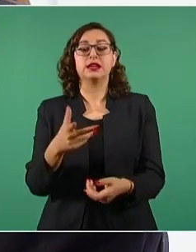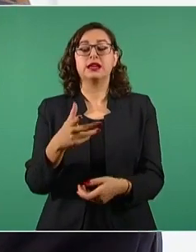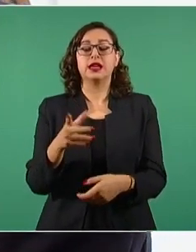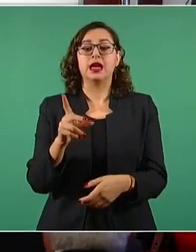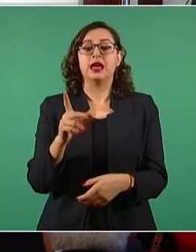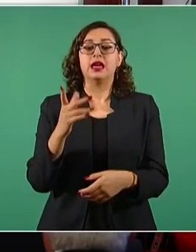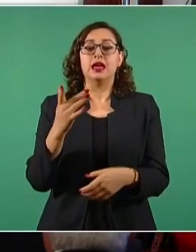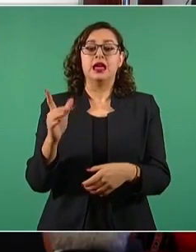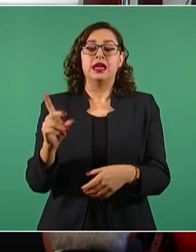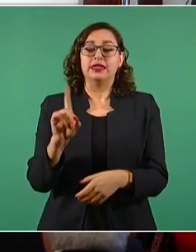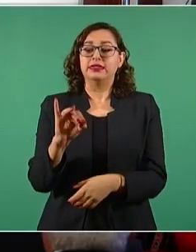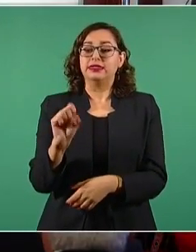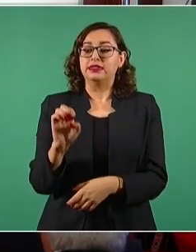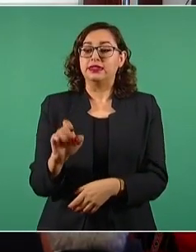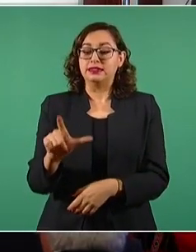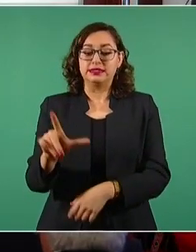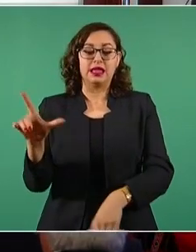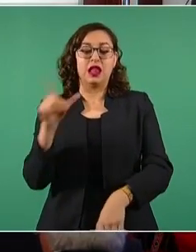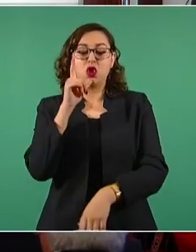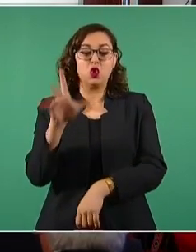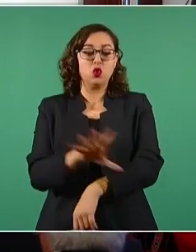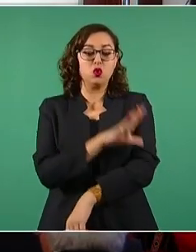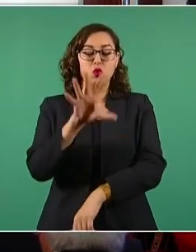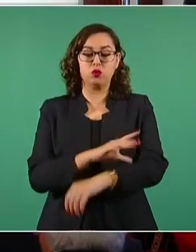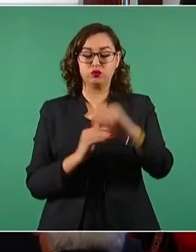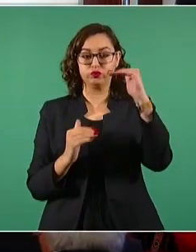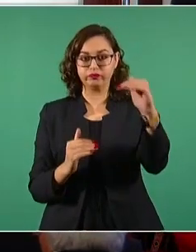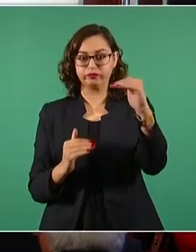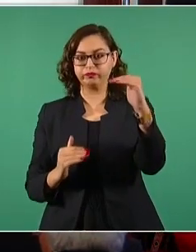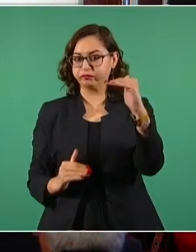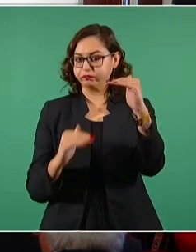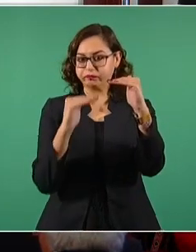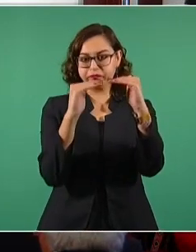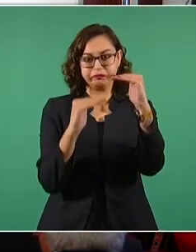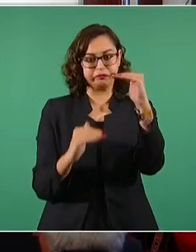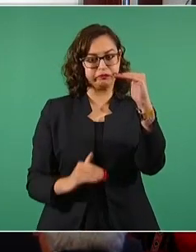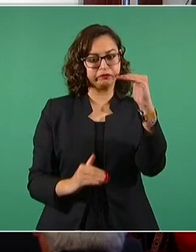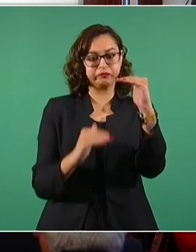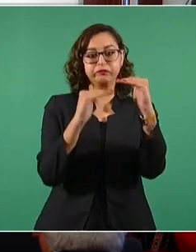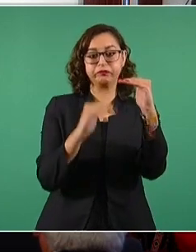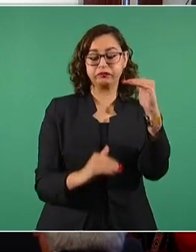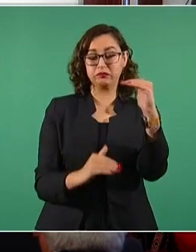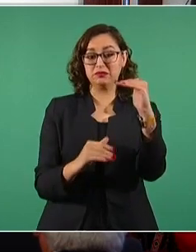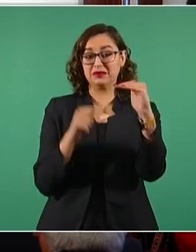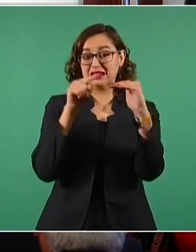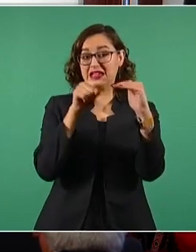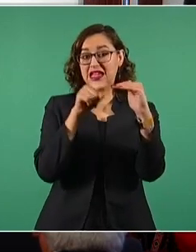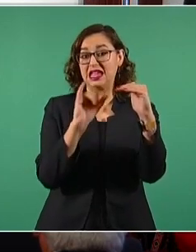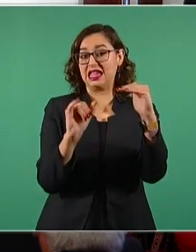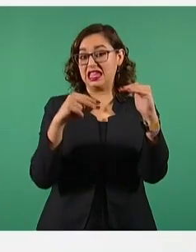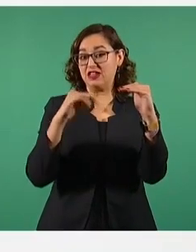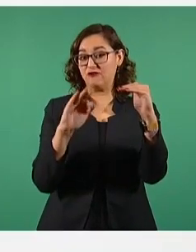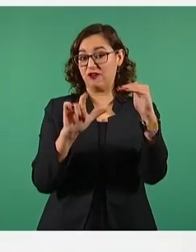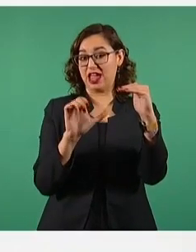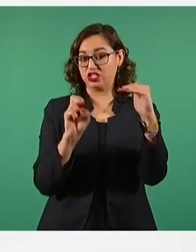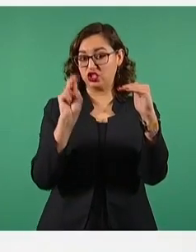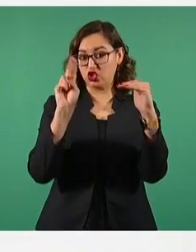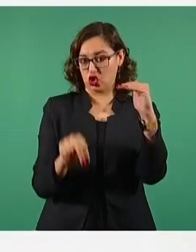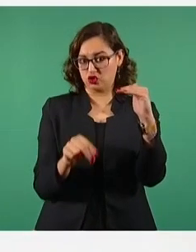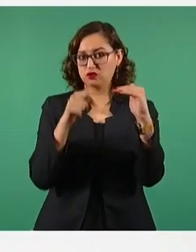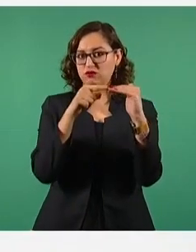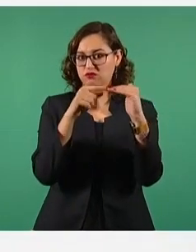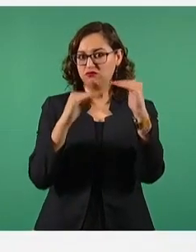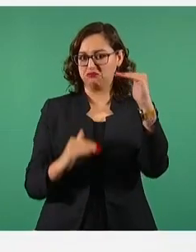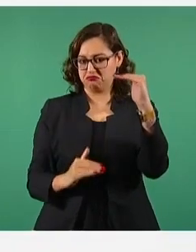El gas ha subido un poco por encima de la inflación, pero pronto vamos a corregir ese aumento. Ya lo